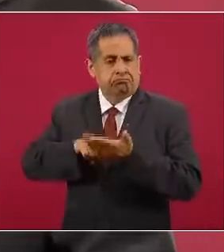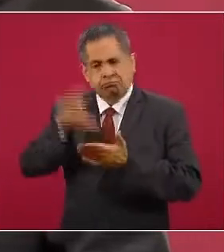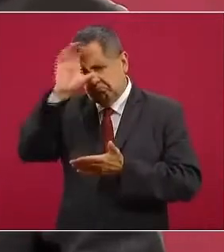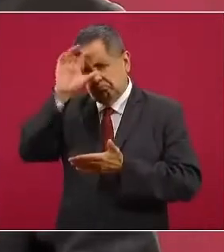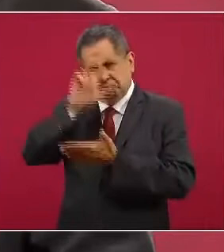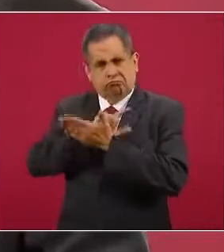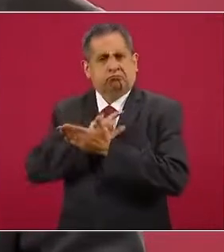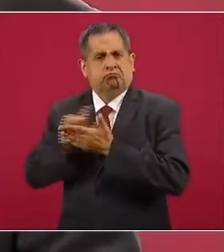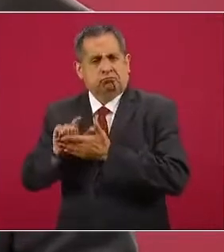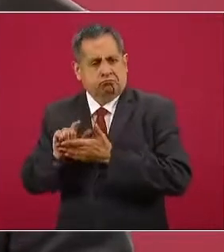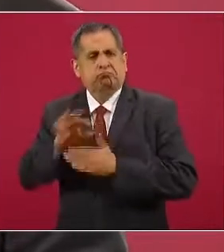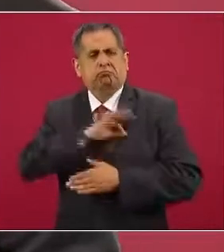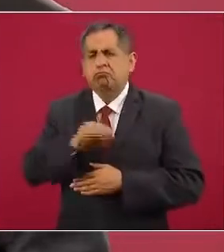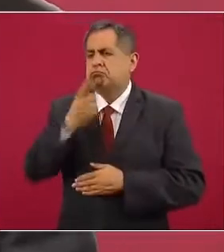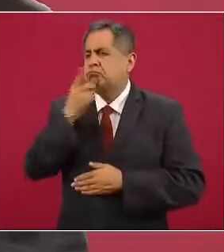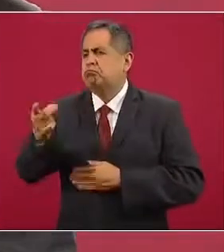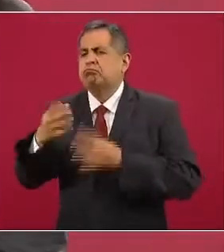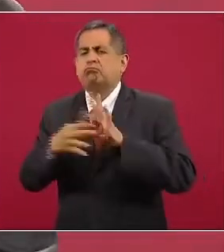y eso